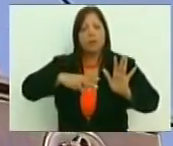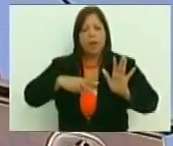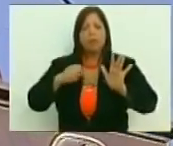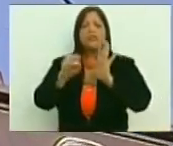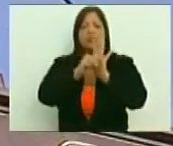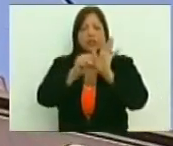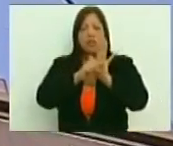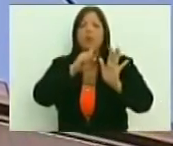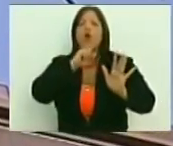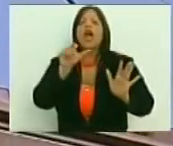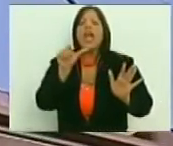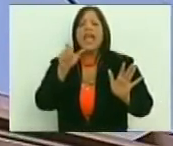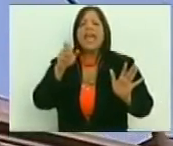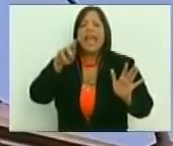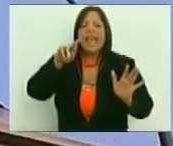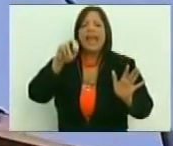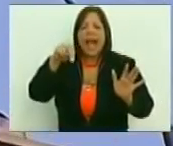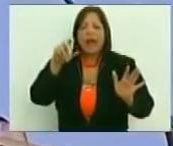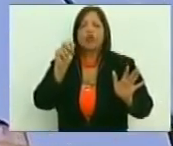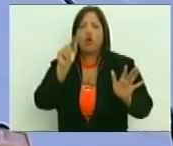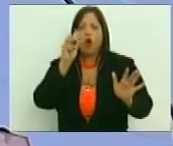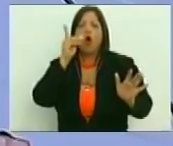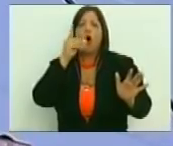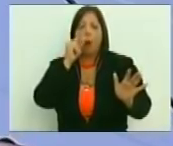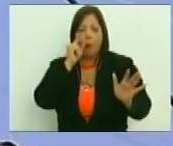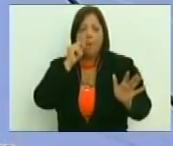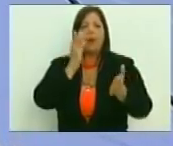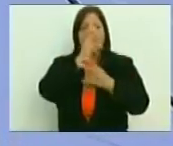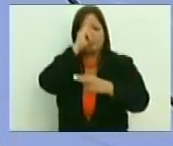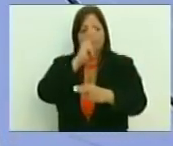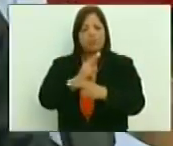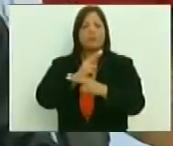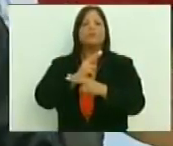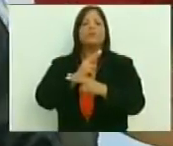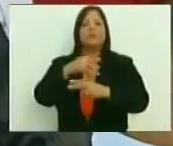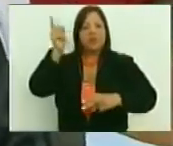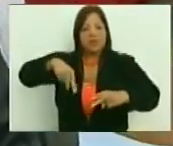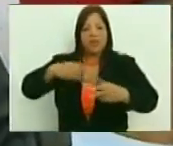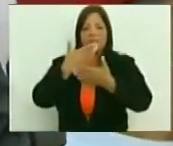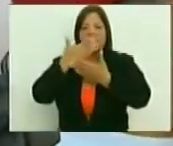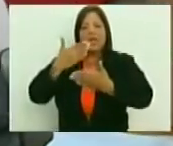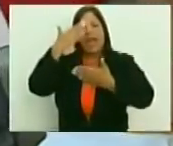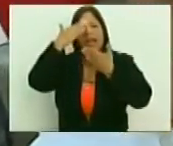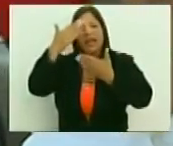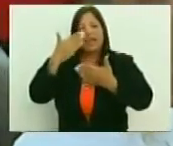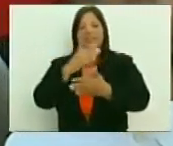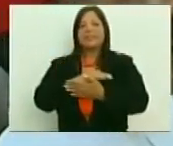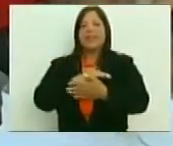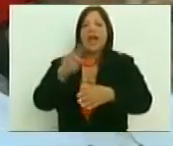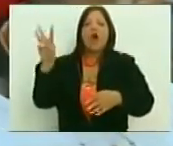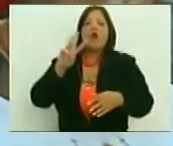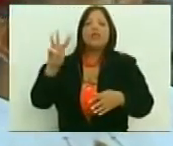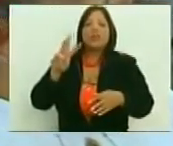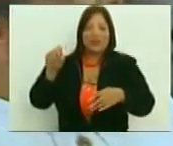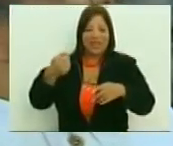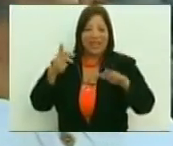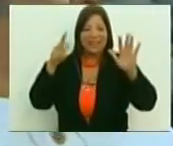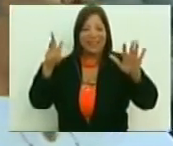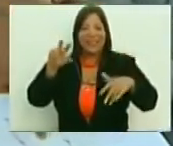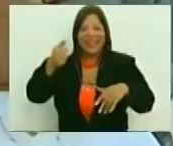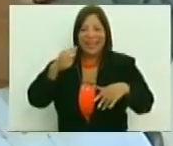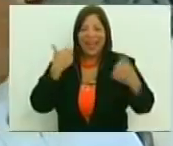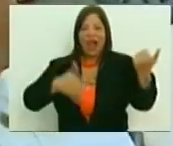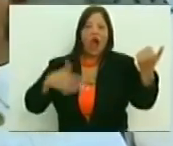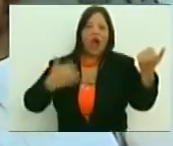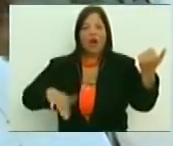símbolo, Gerardo Estrada, el maestro Gerardo Estrada. Así que, bueno, también quiero agradecer la oportunidad a Winston Vallenilla por permitir que el único programa